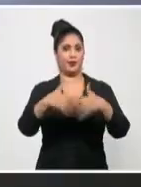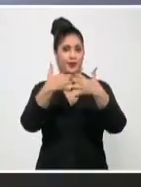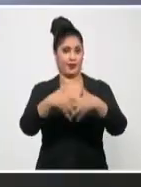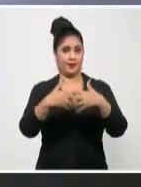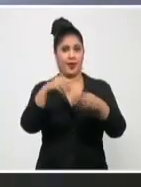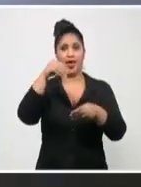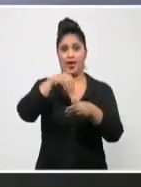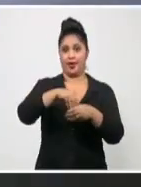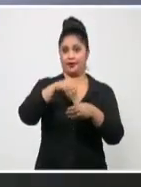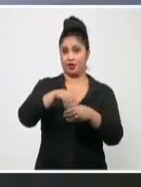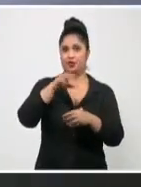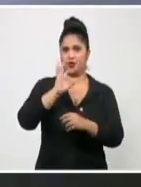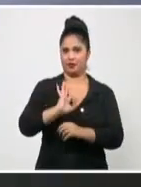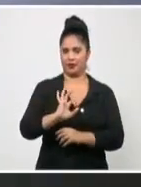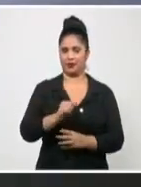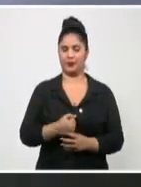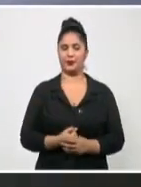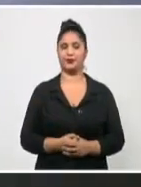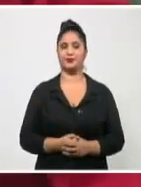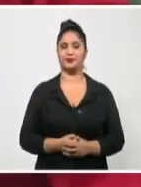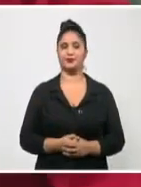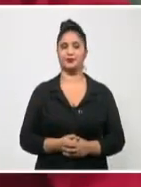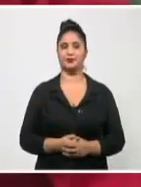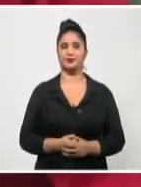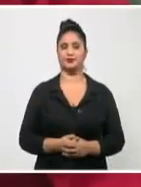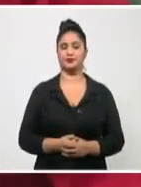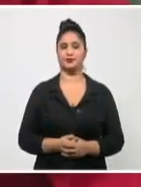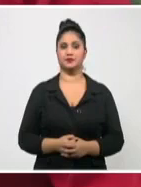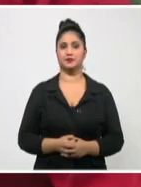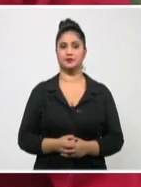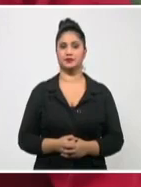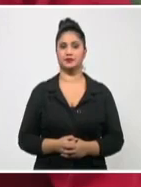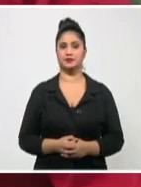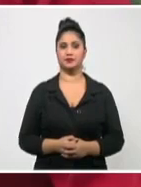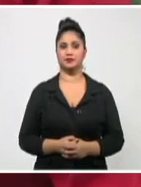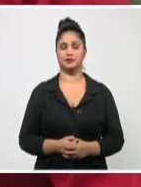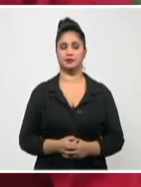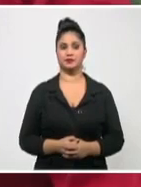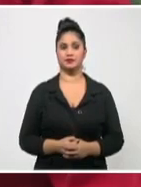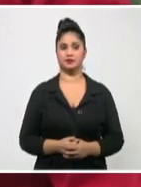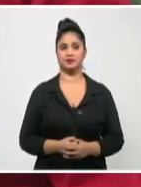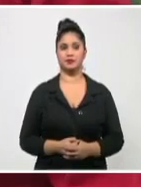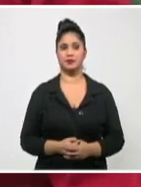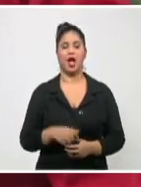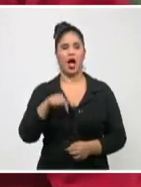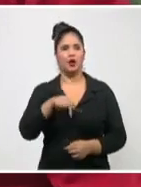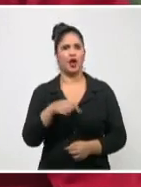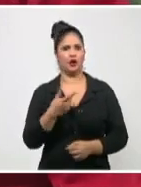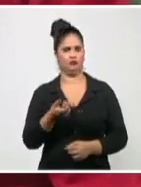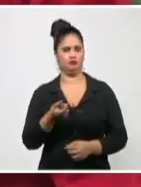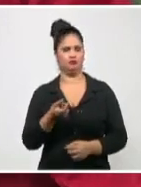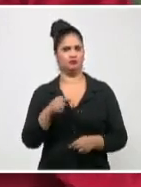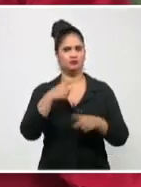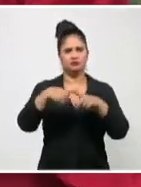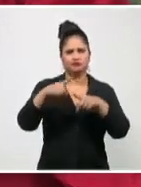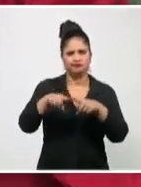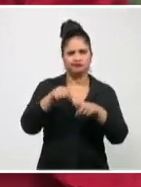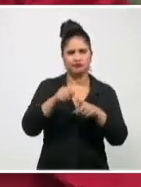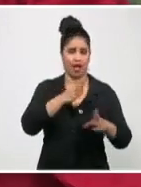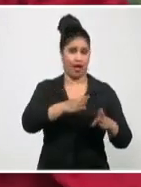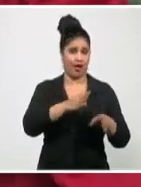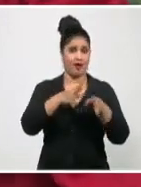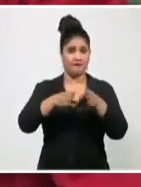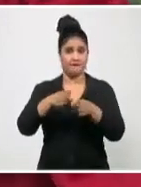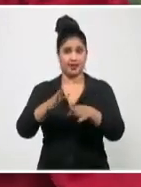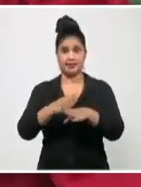urgencias que impone una pandemia. En el caso de los productos emergentes, es muy válido que se disminuya